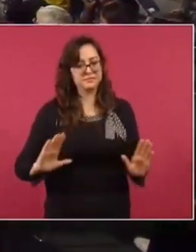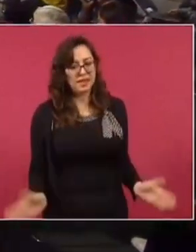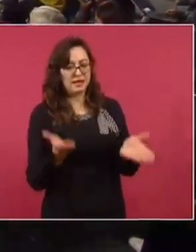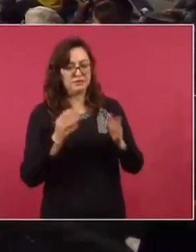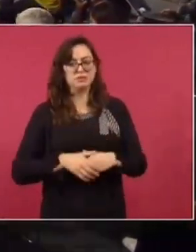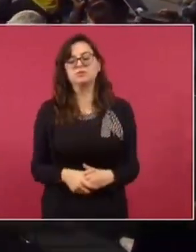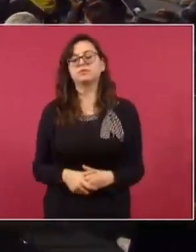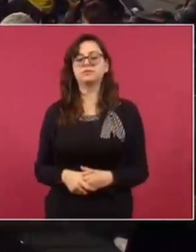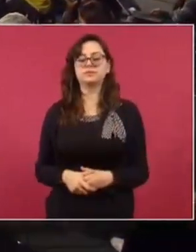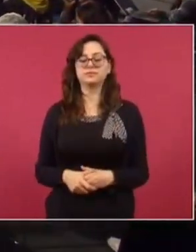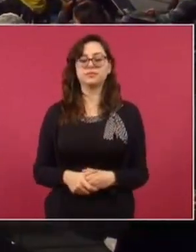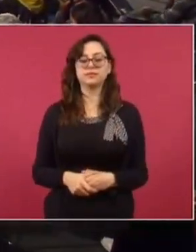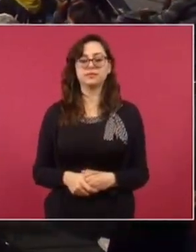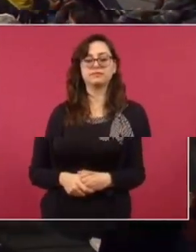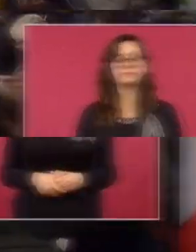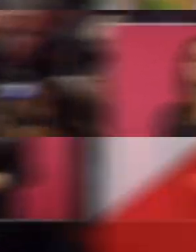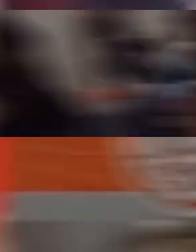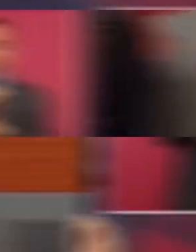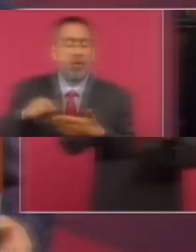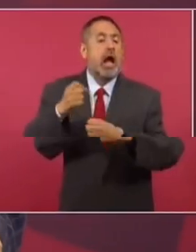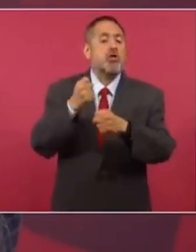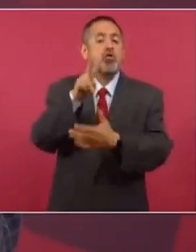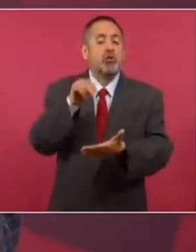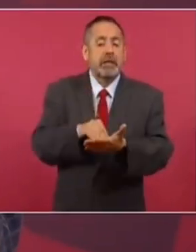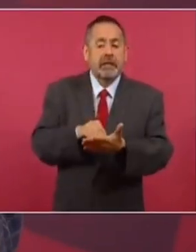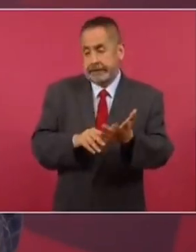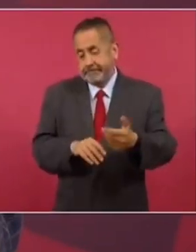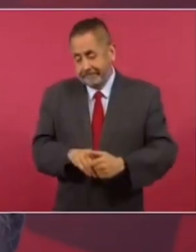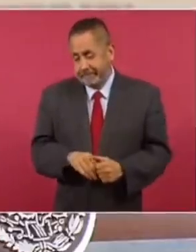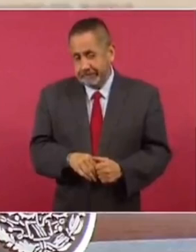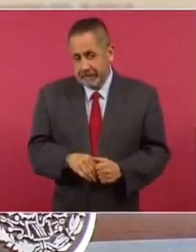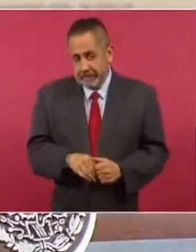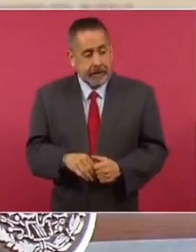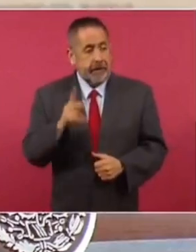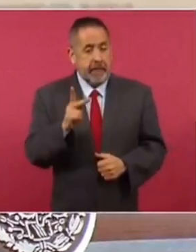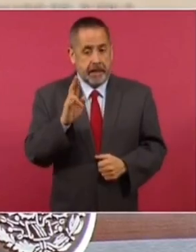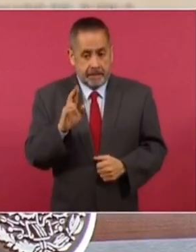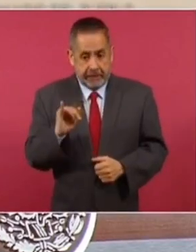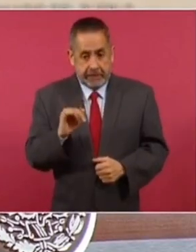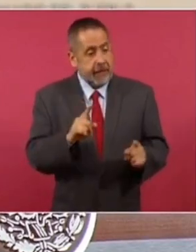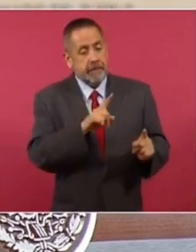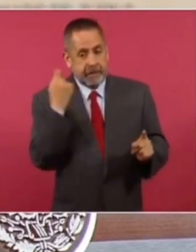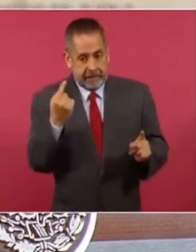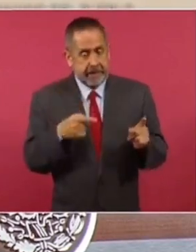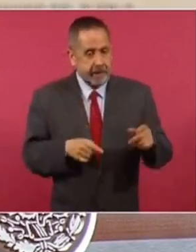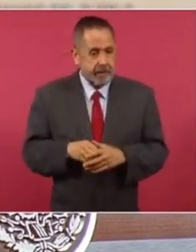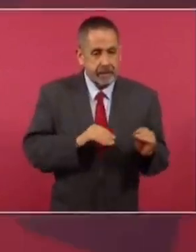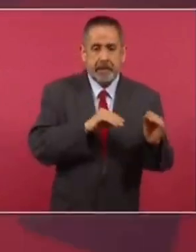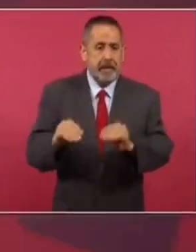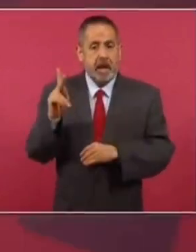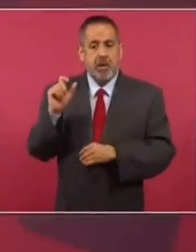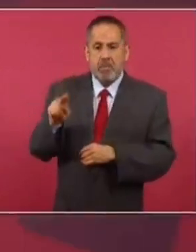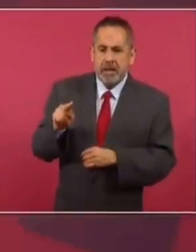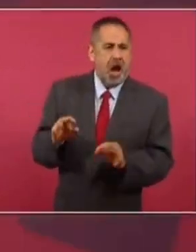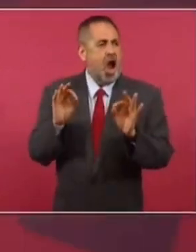Sí, voy a la supervisión del Trenmash. Pierde el PRI. Y entra el PAN.